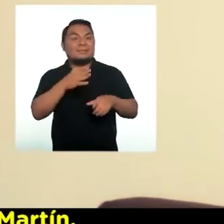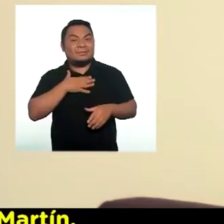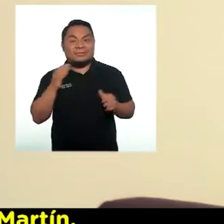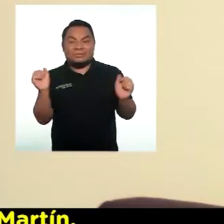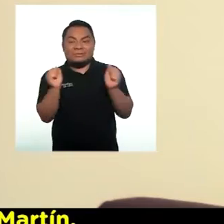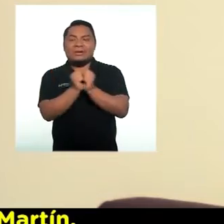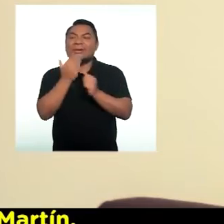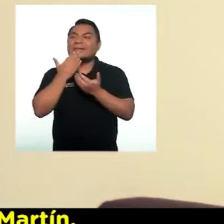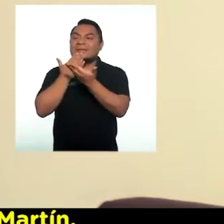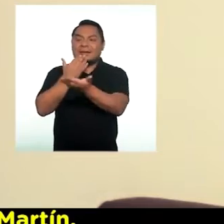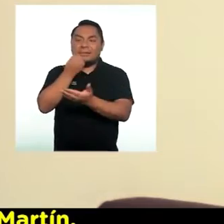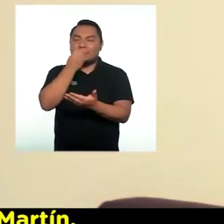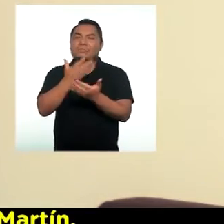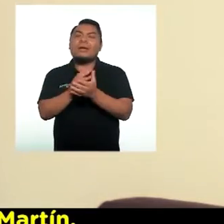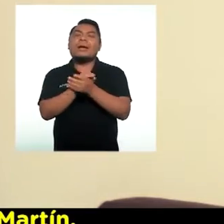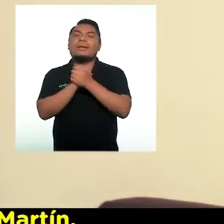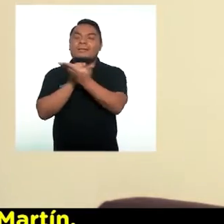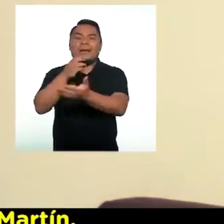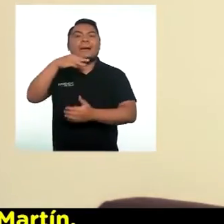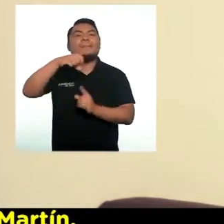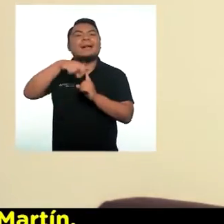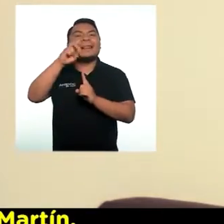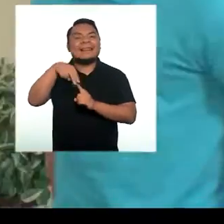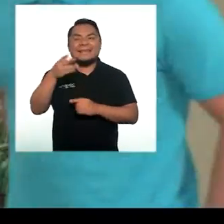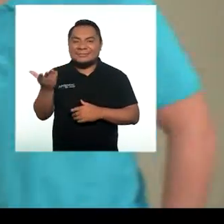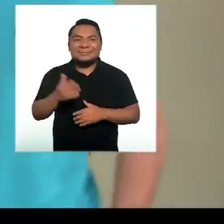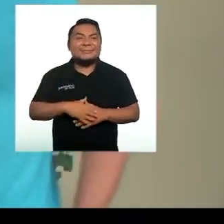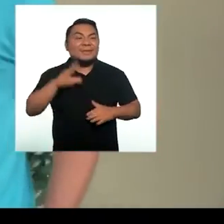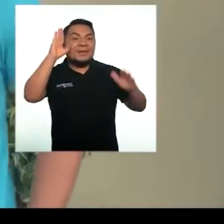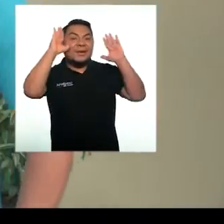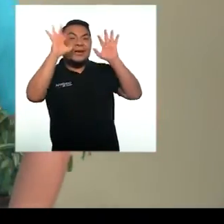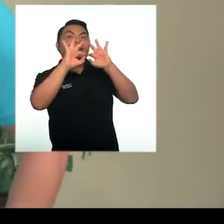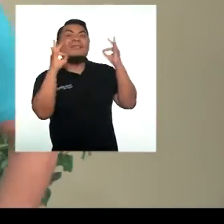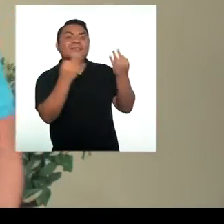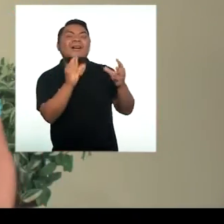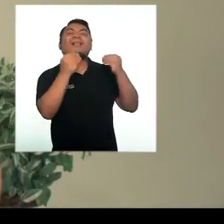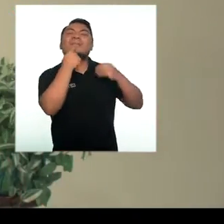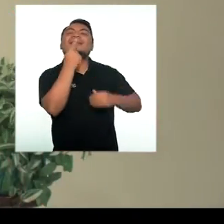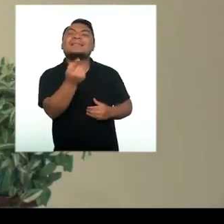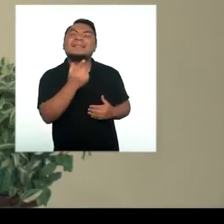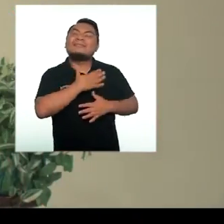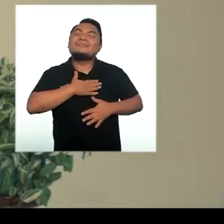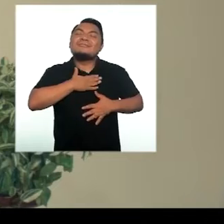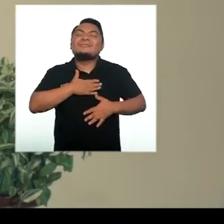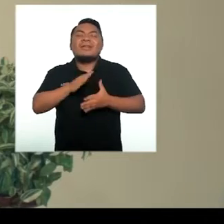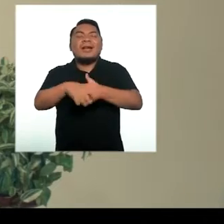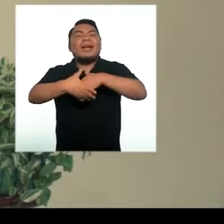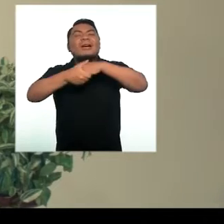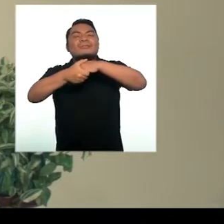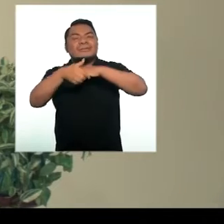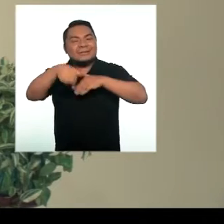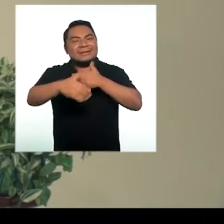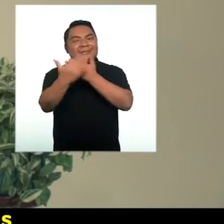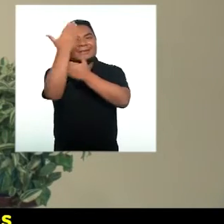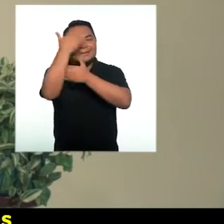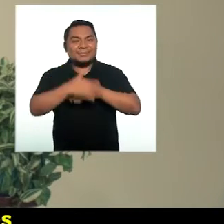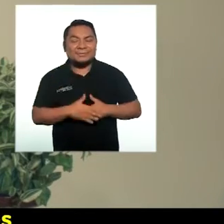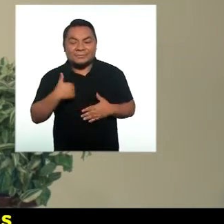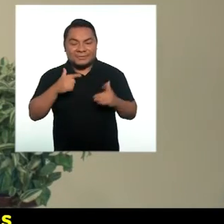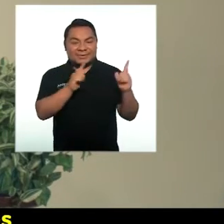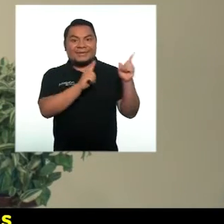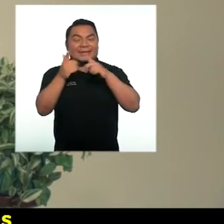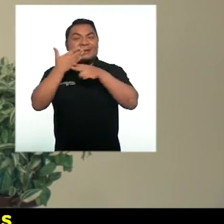también está con nosotros mi buen amigo Martín. Hola familias, ¿cómo están? Qué gusto saludarlas esta mañana.